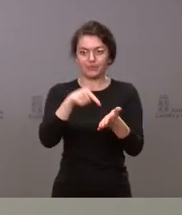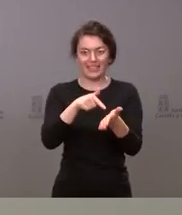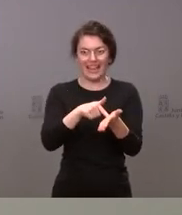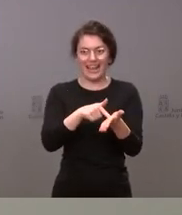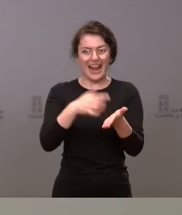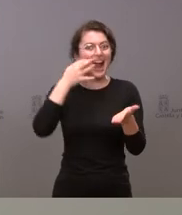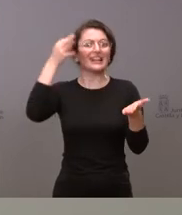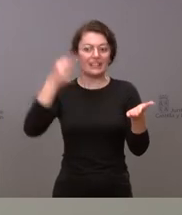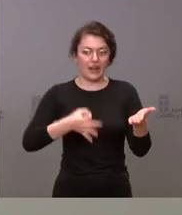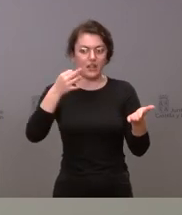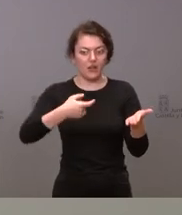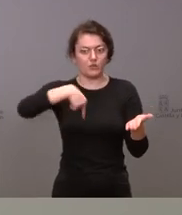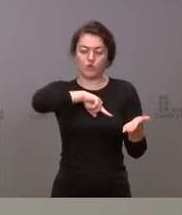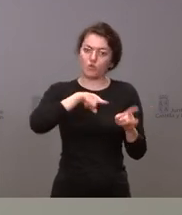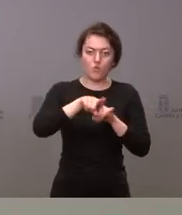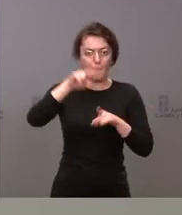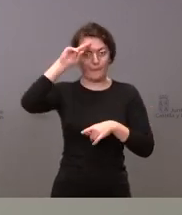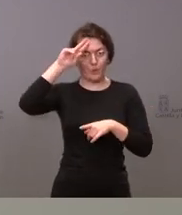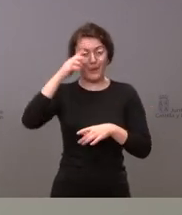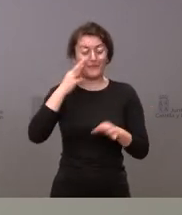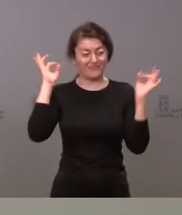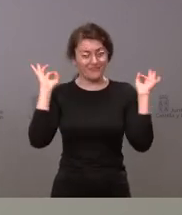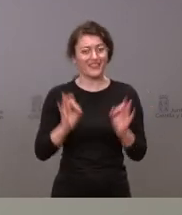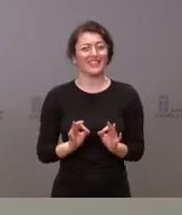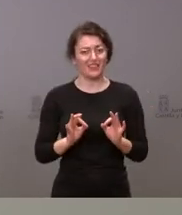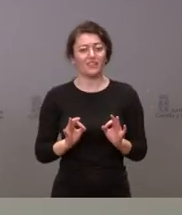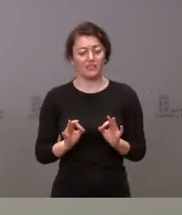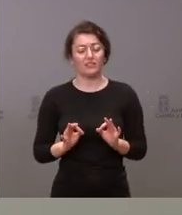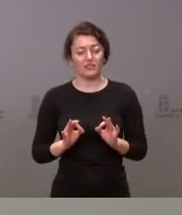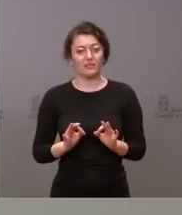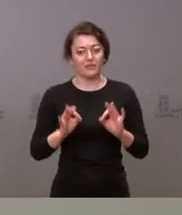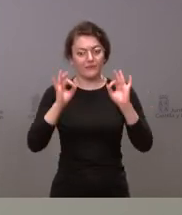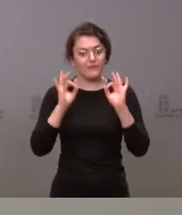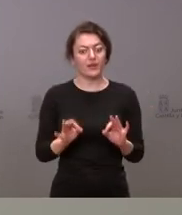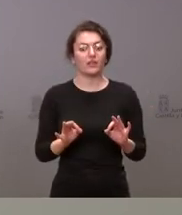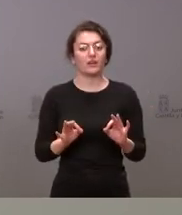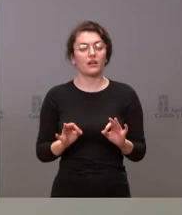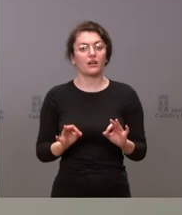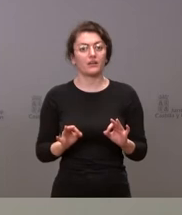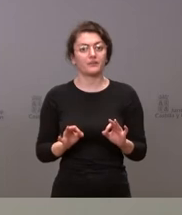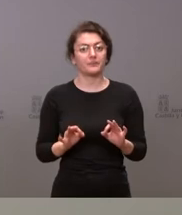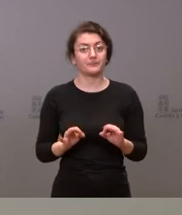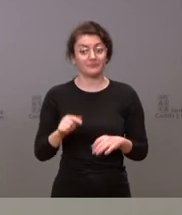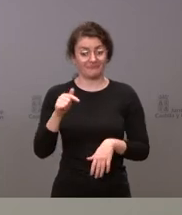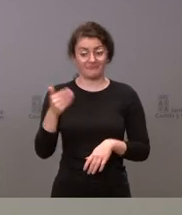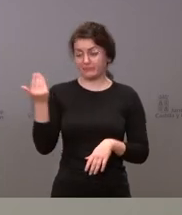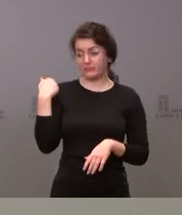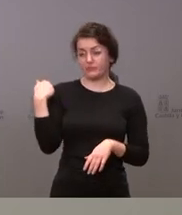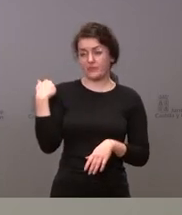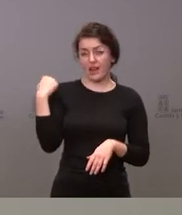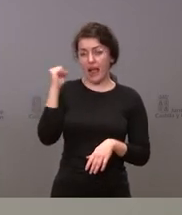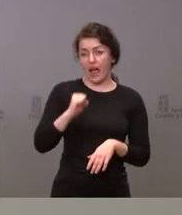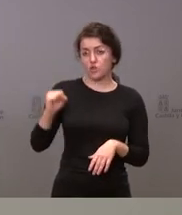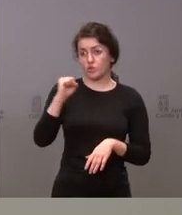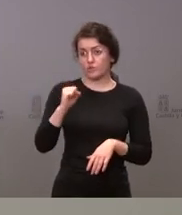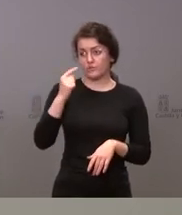de Castillo vivimos con preocupación y es un hecho cierto que es que durante estos últimos años y el